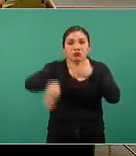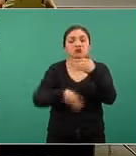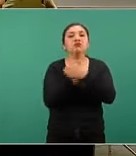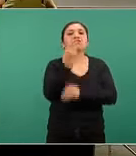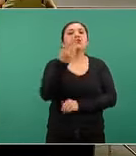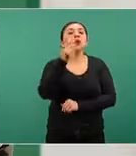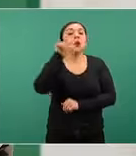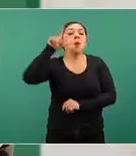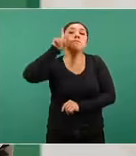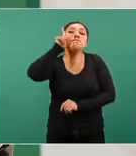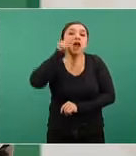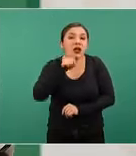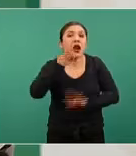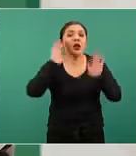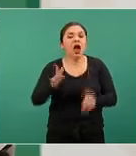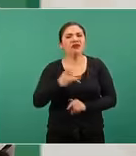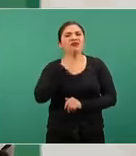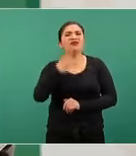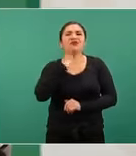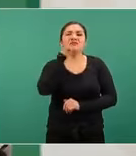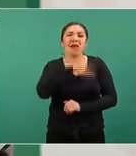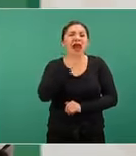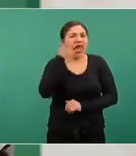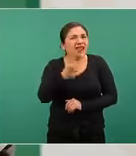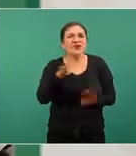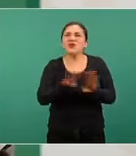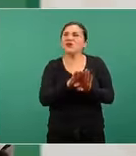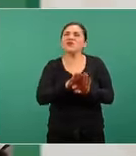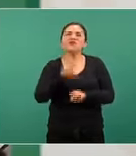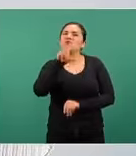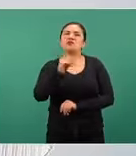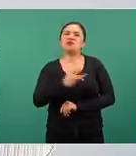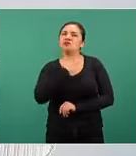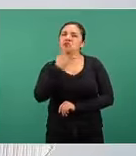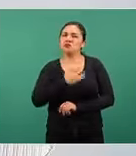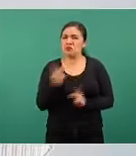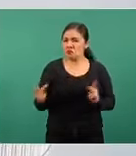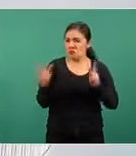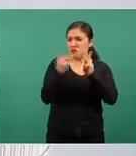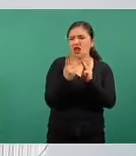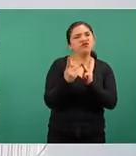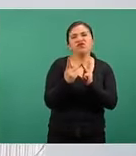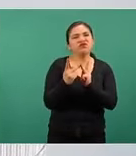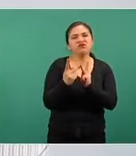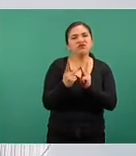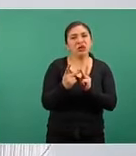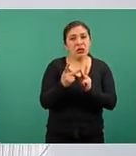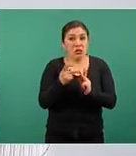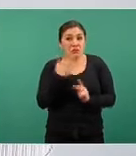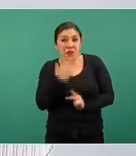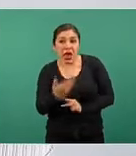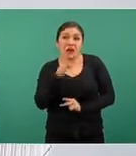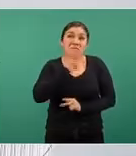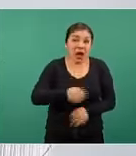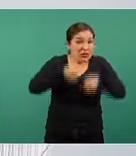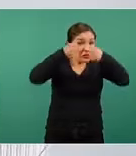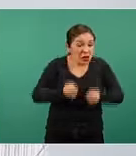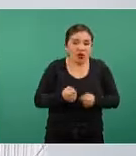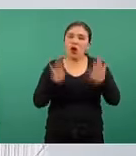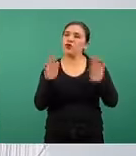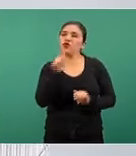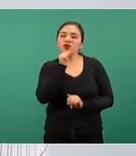día siguiente de aplicada la vacuna entonces esto descarta no lo primero confirma tampoco por eso es necesario